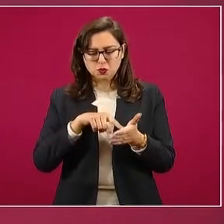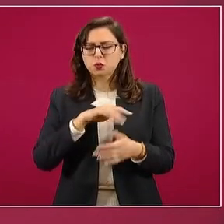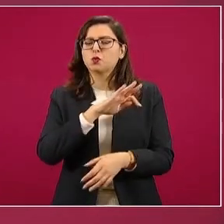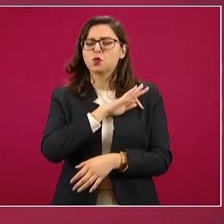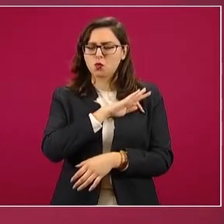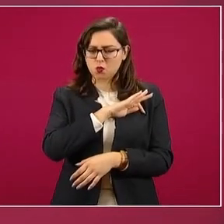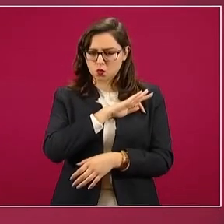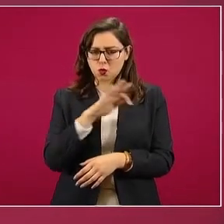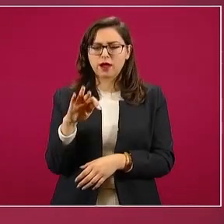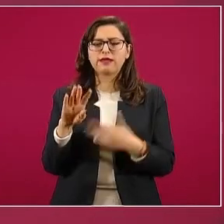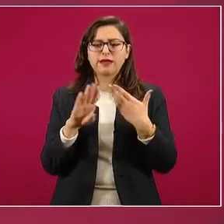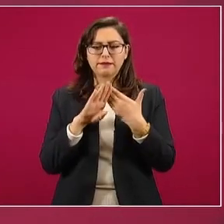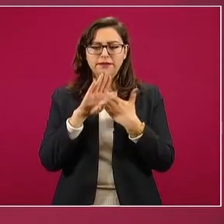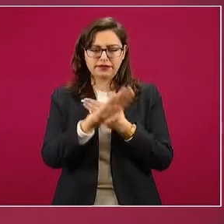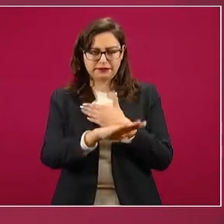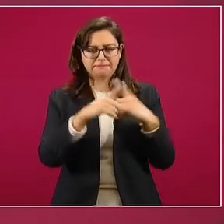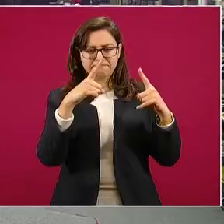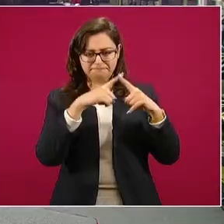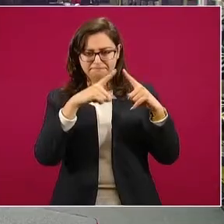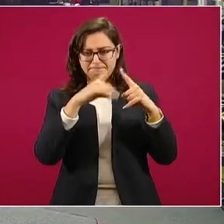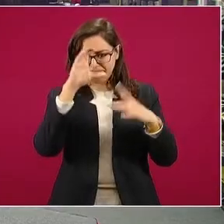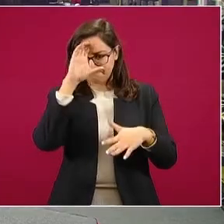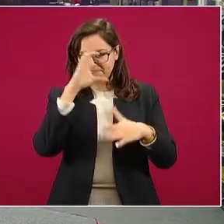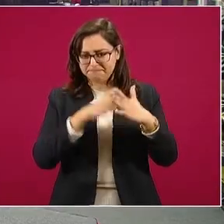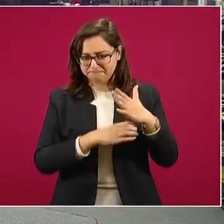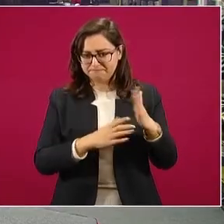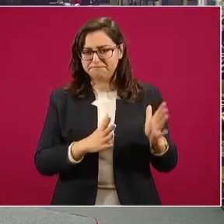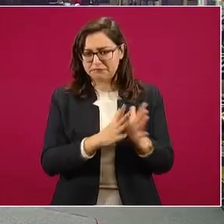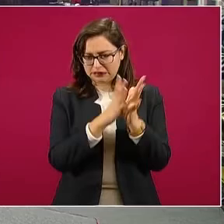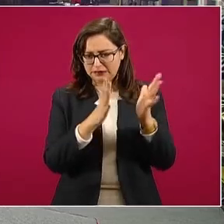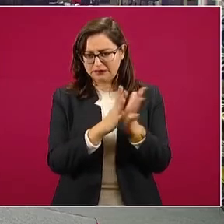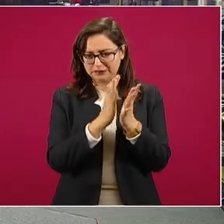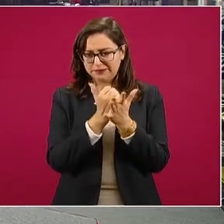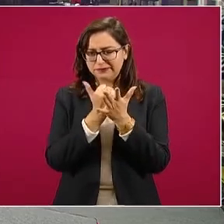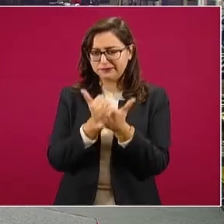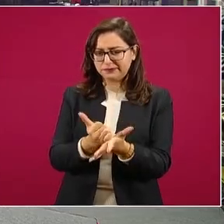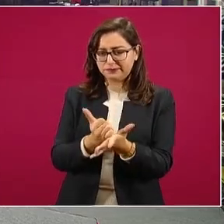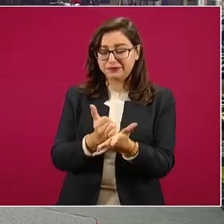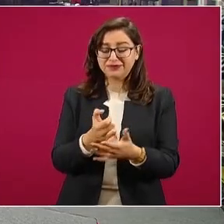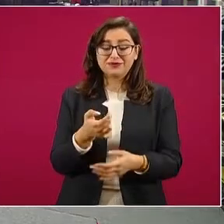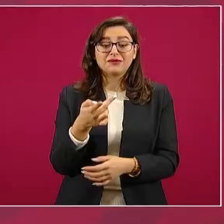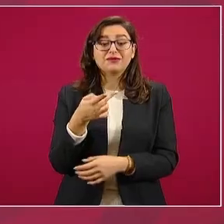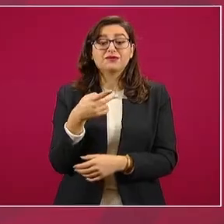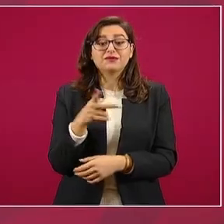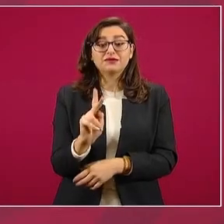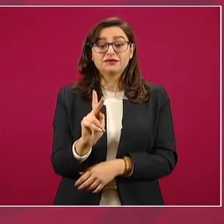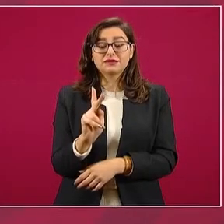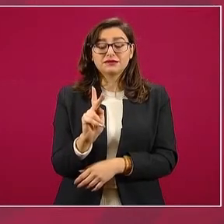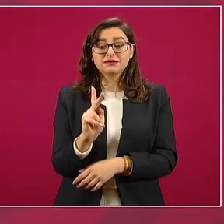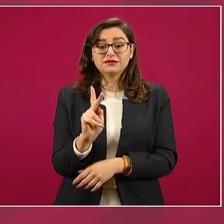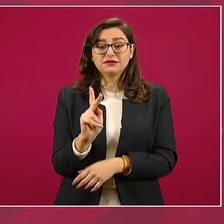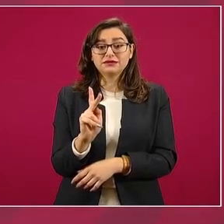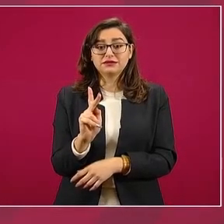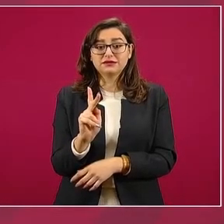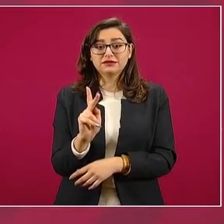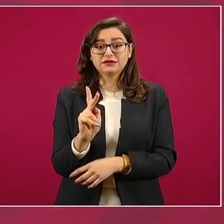de la Iglesia Católica, o en su momento. Pero le corresponde a